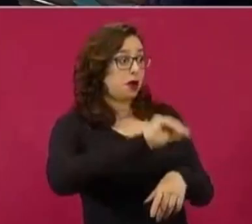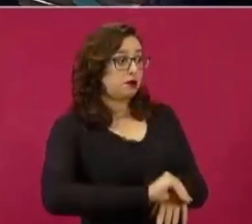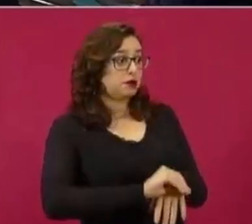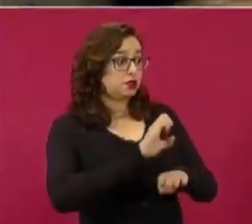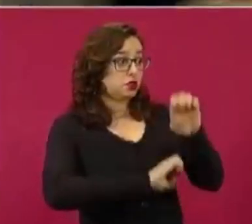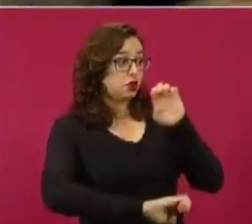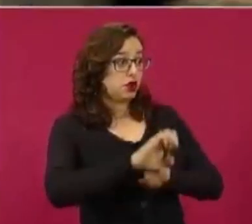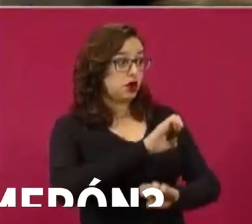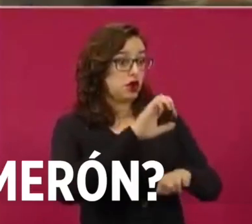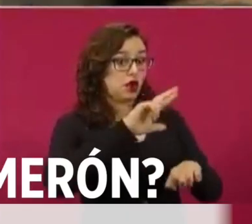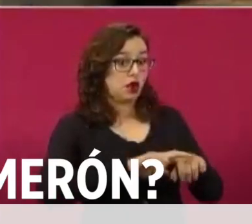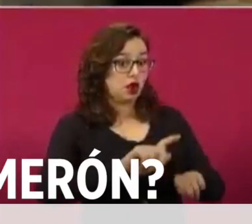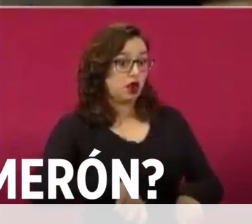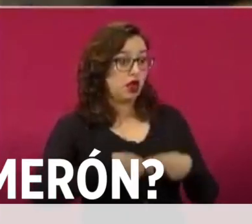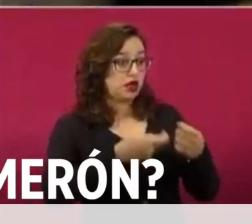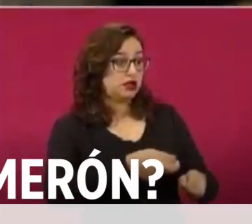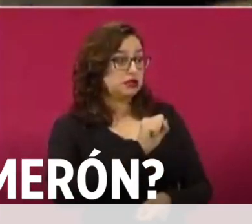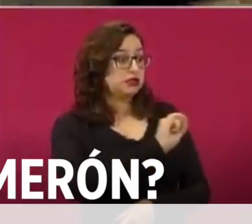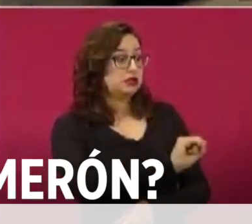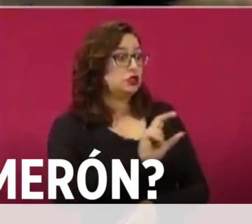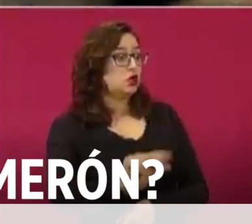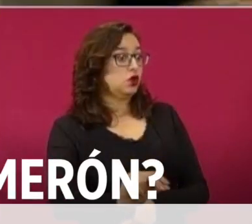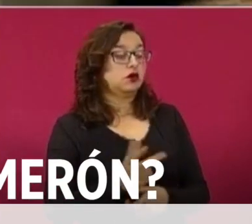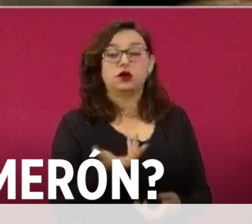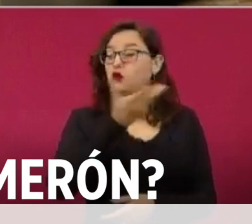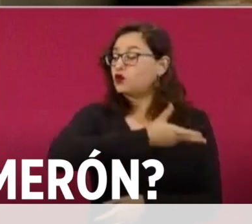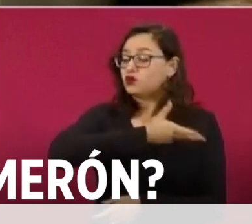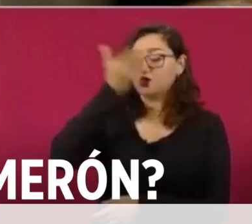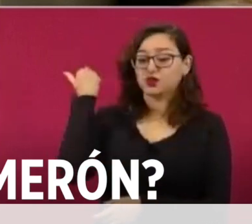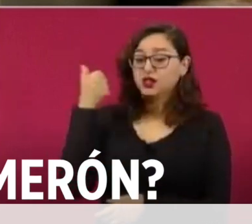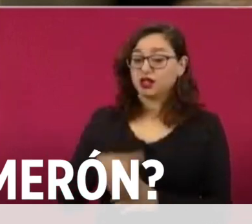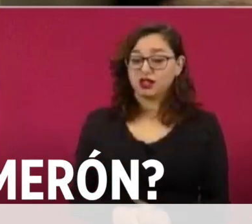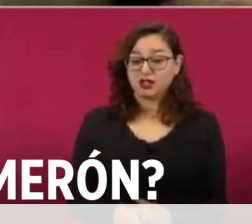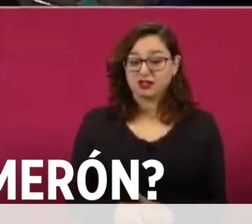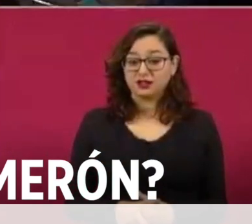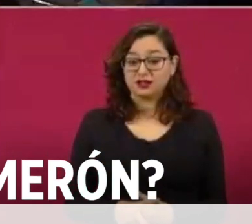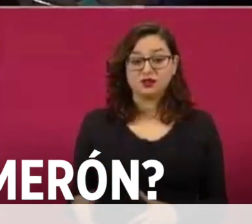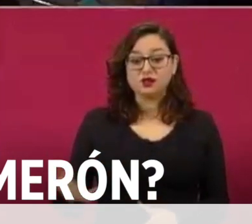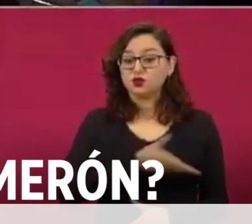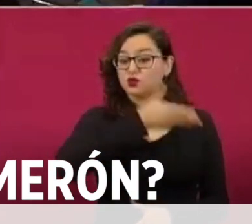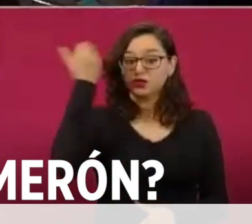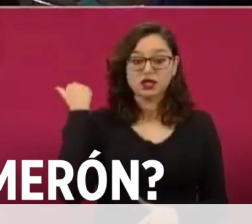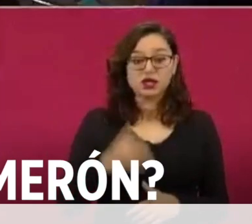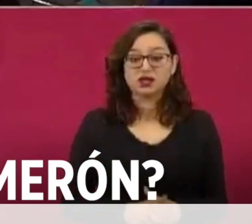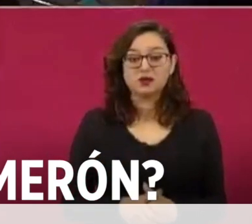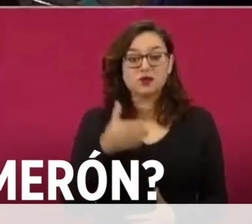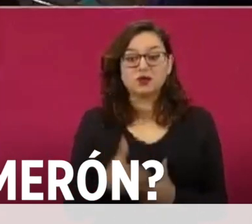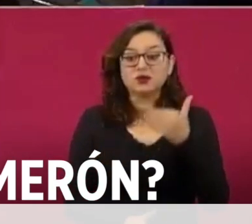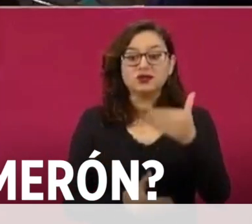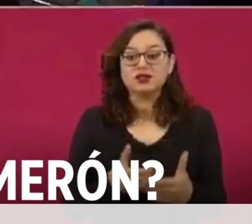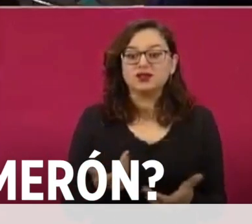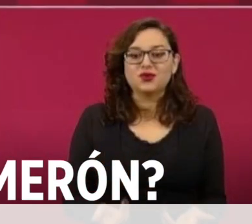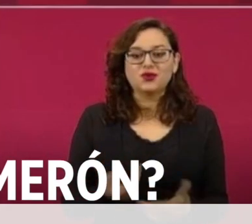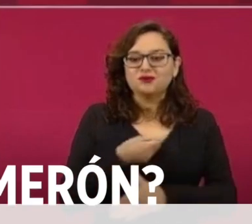¿No le negaron el beneplácito? Es que no sé qué cosa es lo que plantea. No, ese es un procedimiento, no se ha enviado todavía,